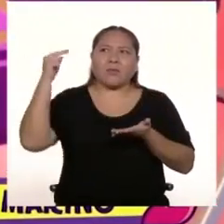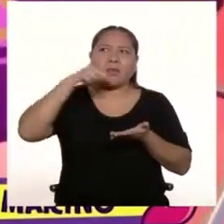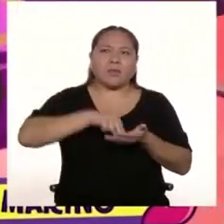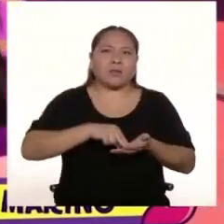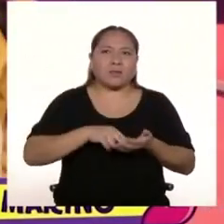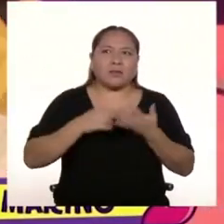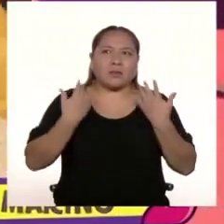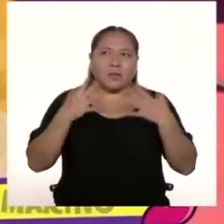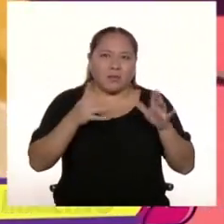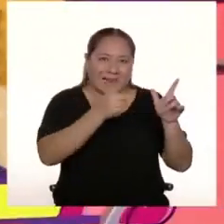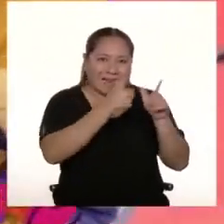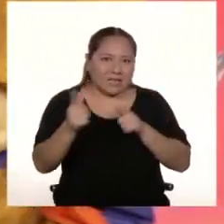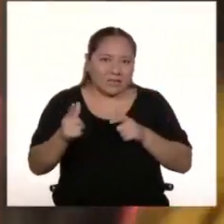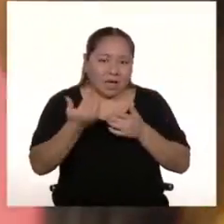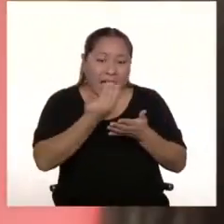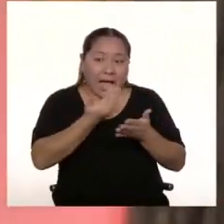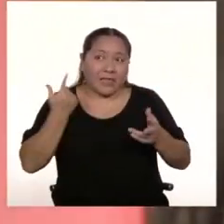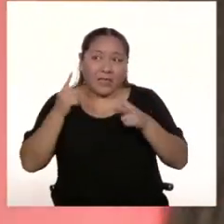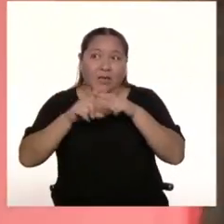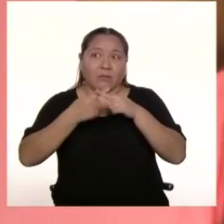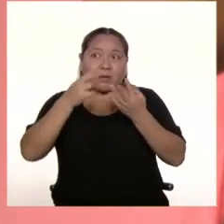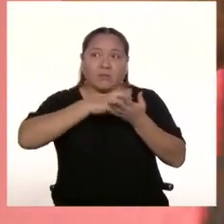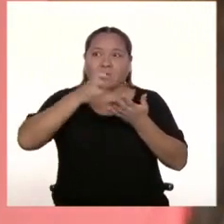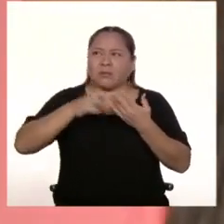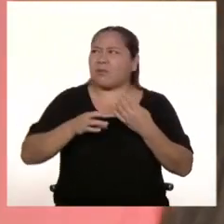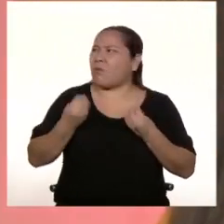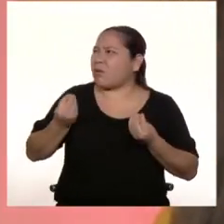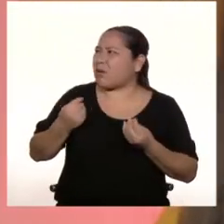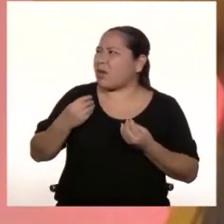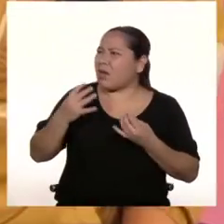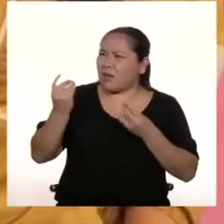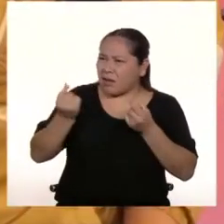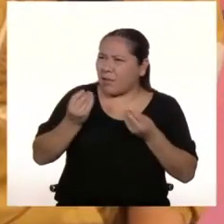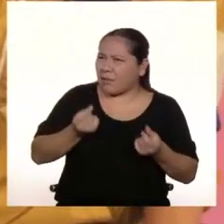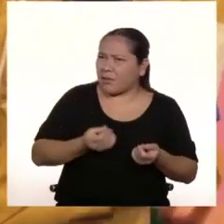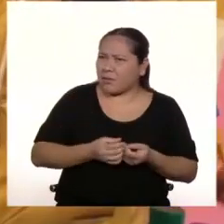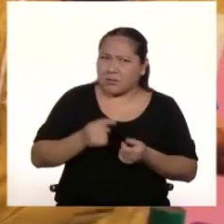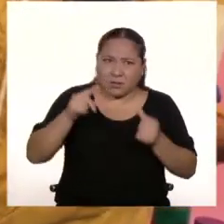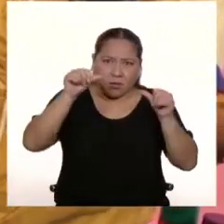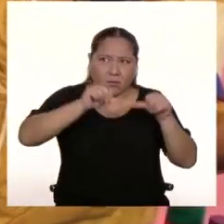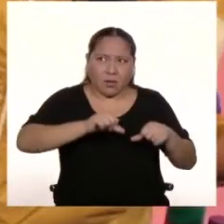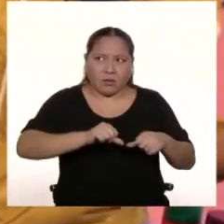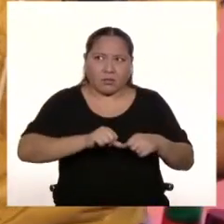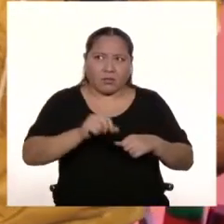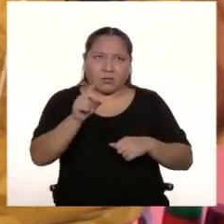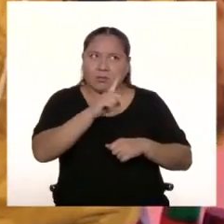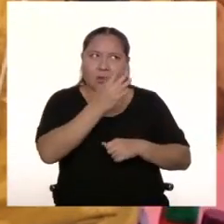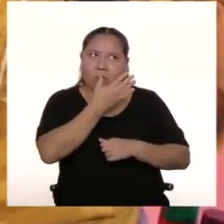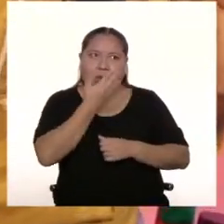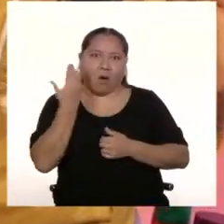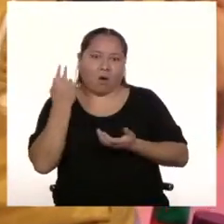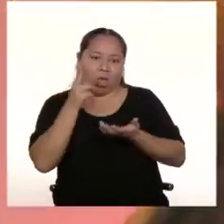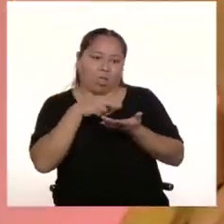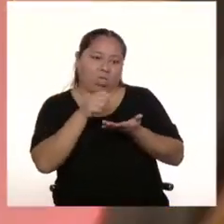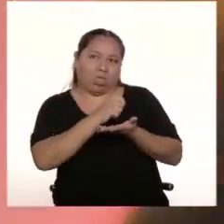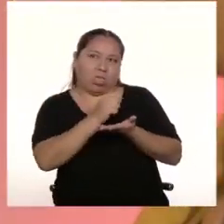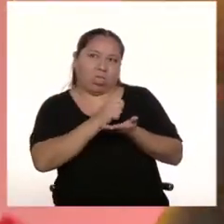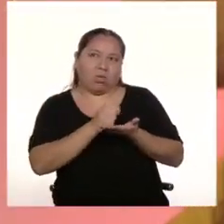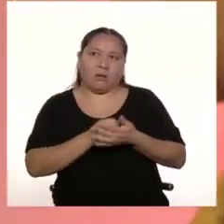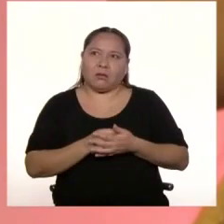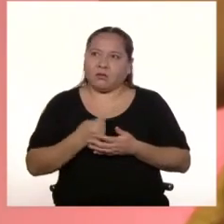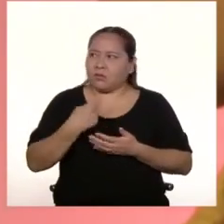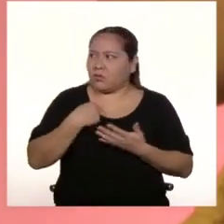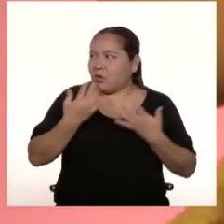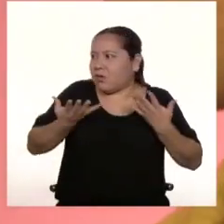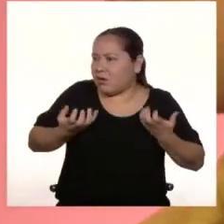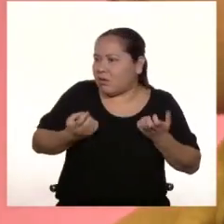tenemos que dejar a holista antes que empiece el programa. ¿Pero por qué tengo que apurarme? ¿Acaso está mal? Es que no somos las mejores dibujando, al menos yo. ¿Y si quiero